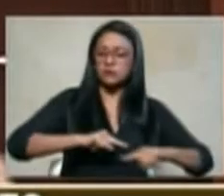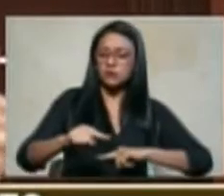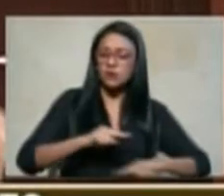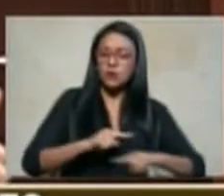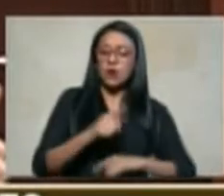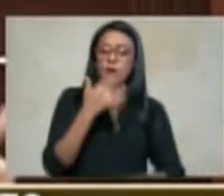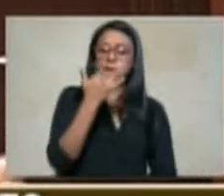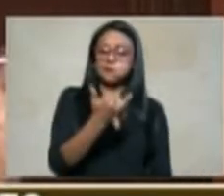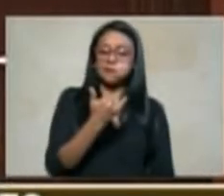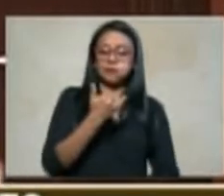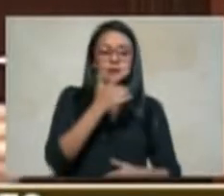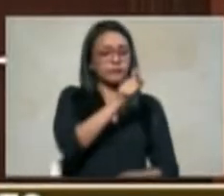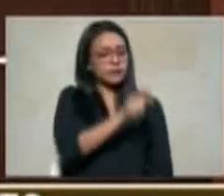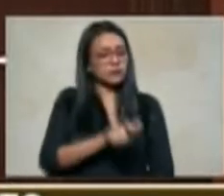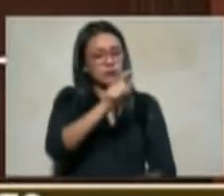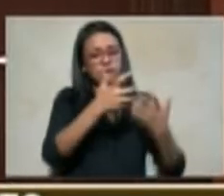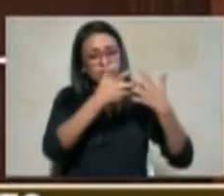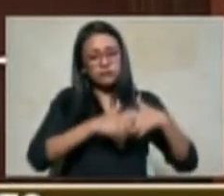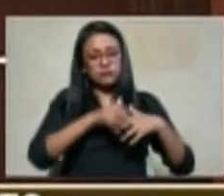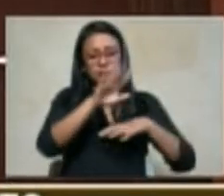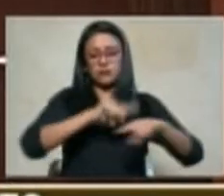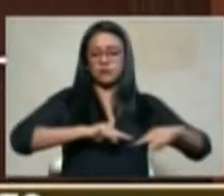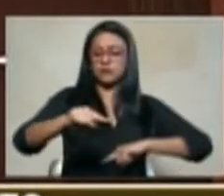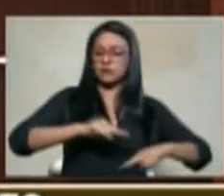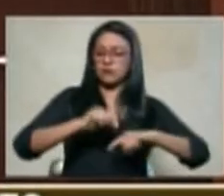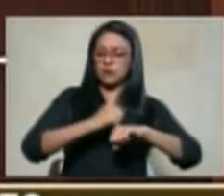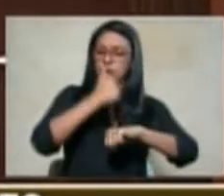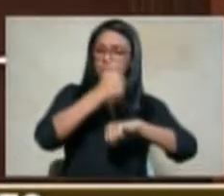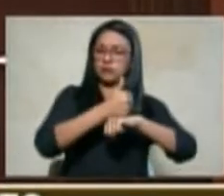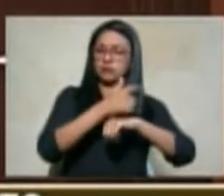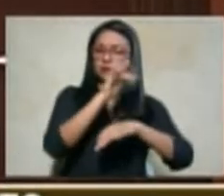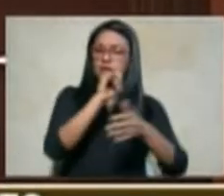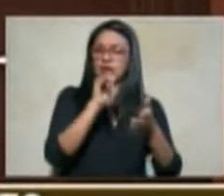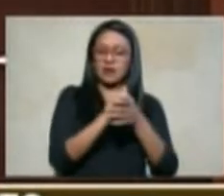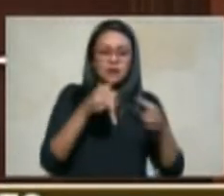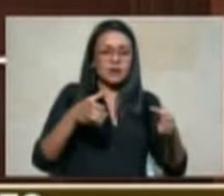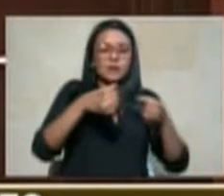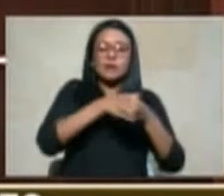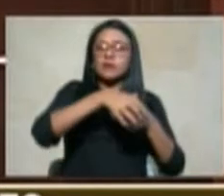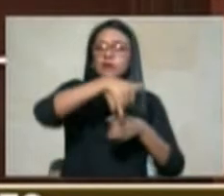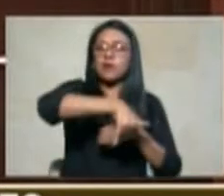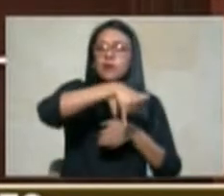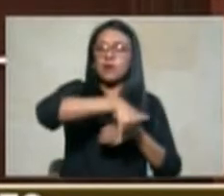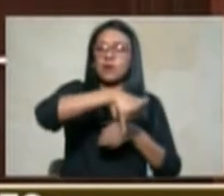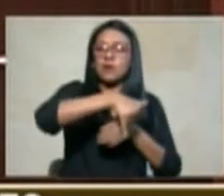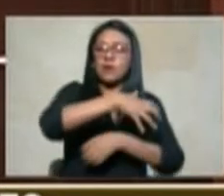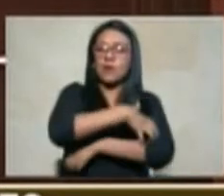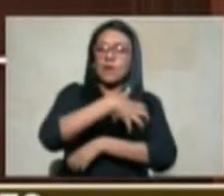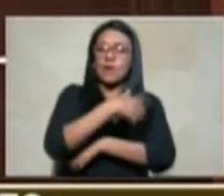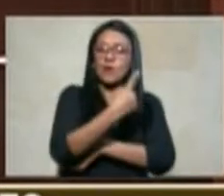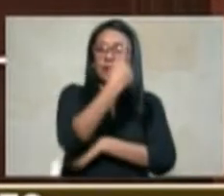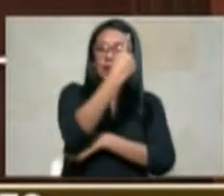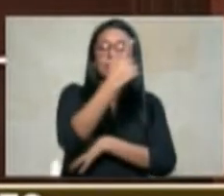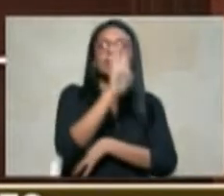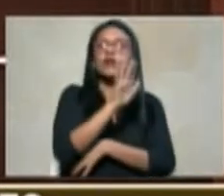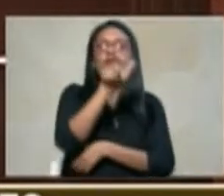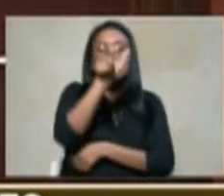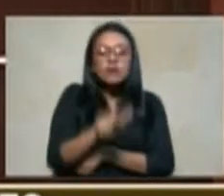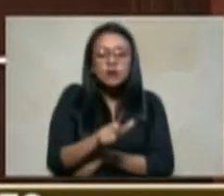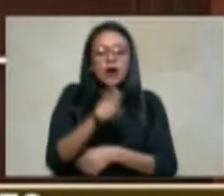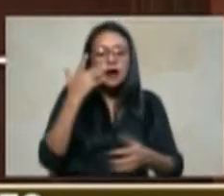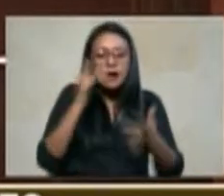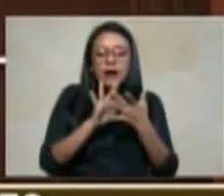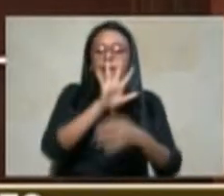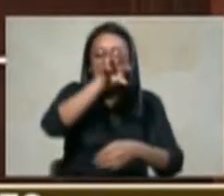la administración o de la rama ejecutiva del poder público sino por funcionarios que pertenecen a la rama